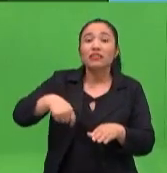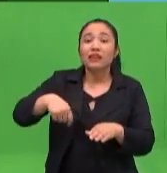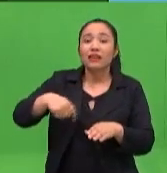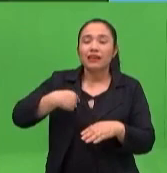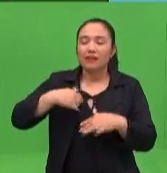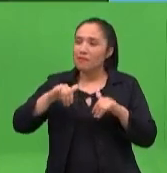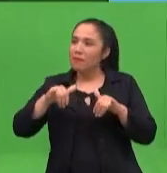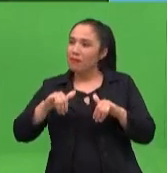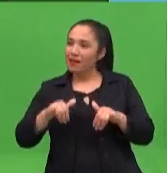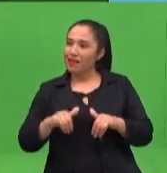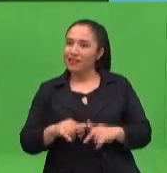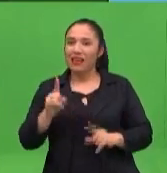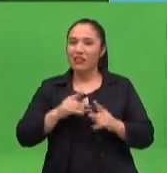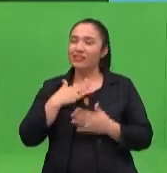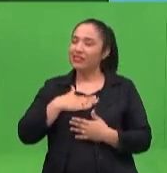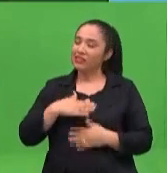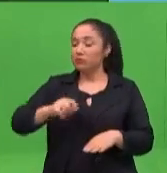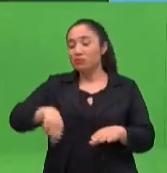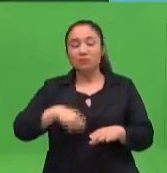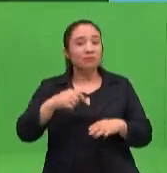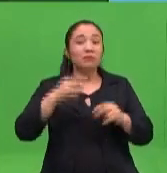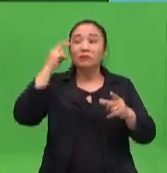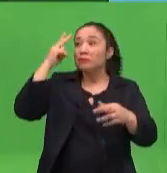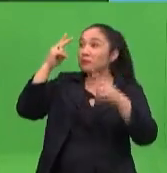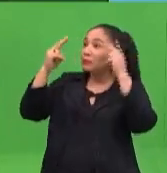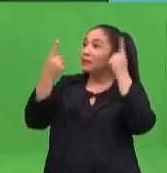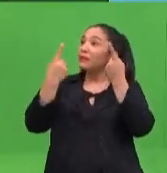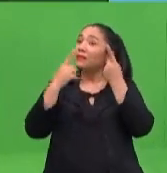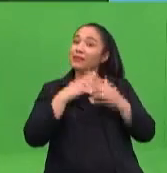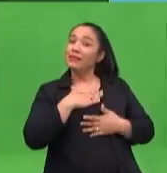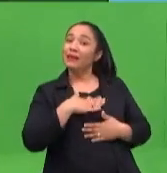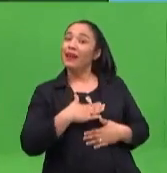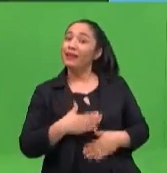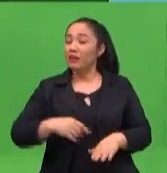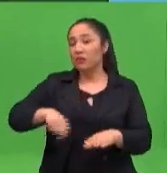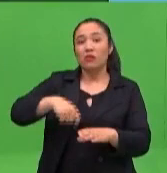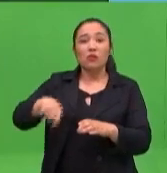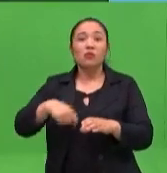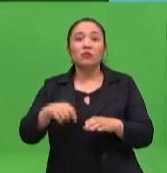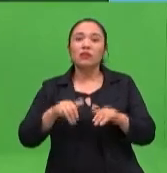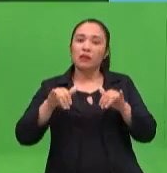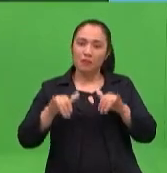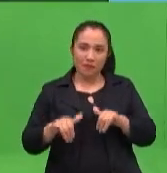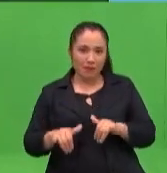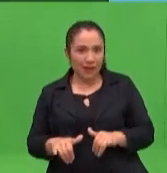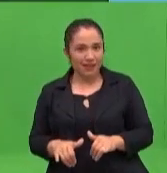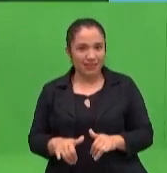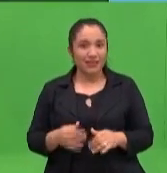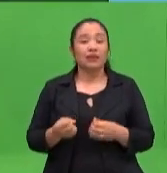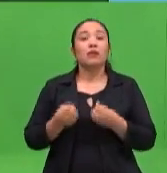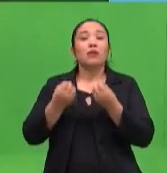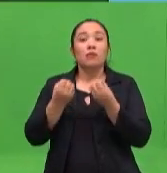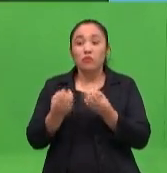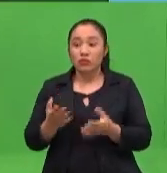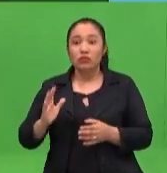cocinar les recontra estresa, o sea, si les doy tres días para que cocine, va a terminar la semana estresada. Entonces, nosotros como